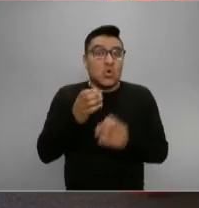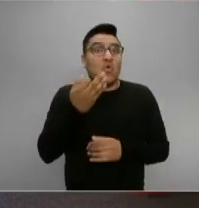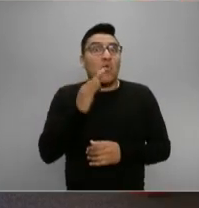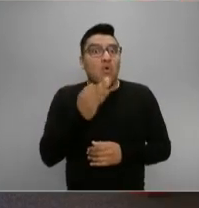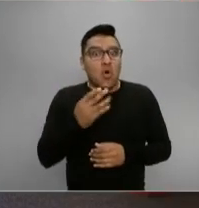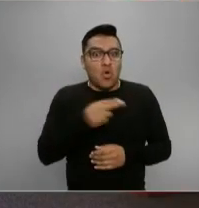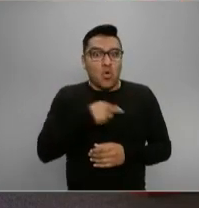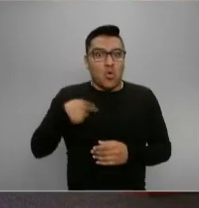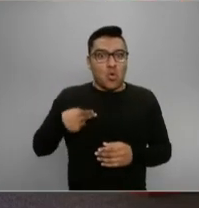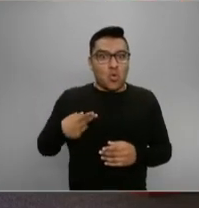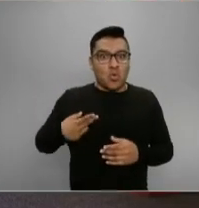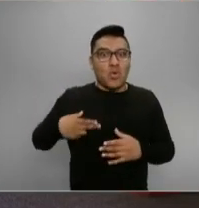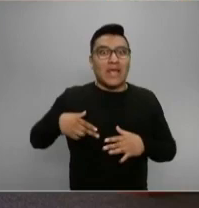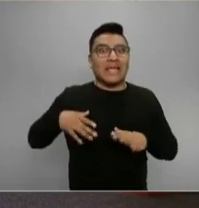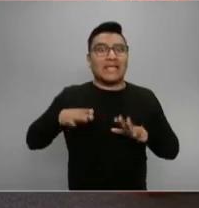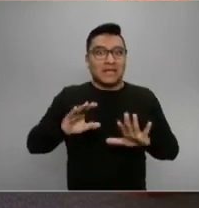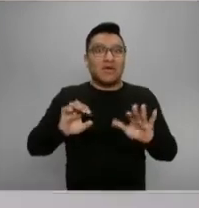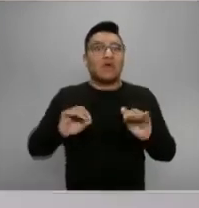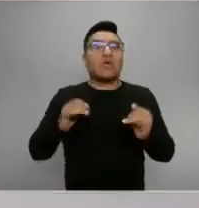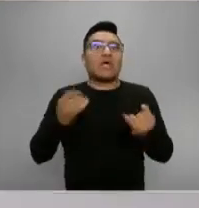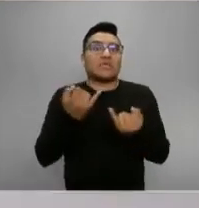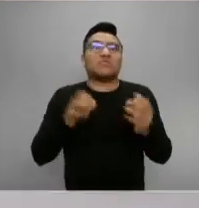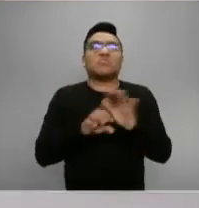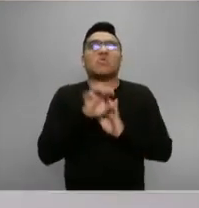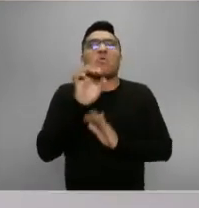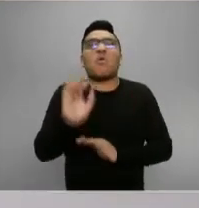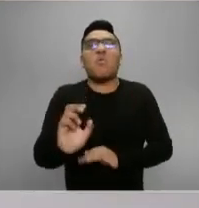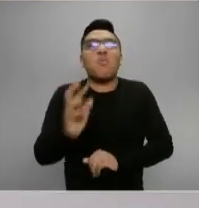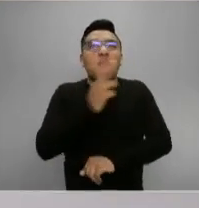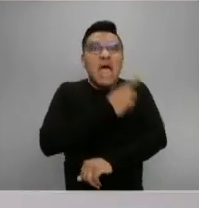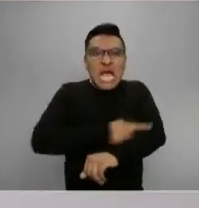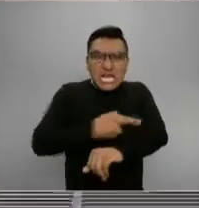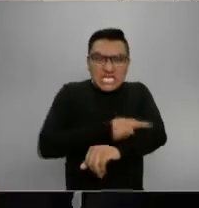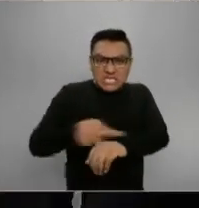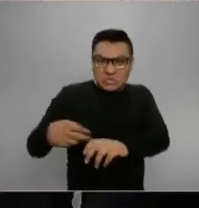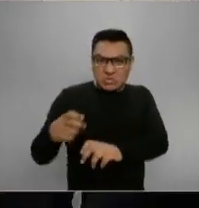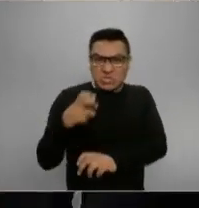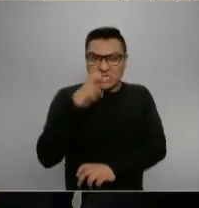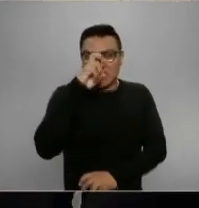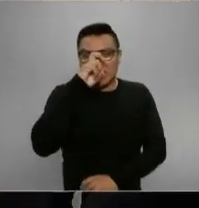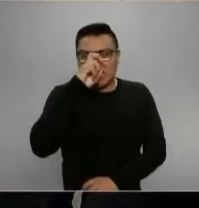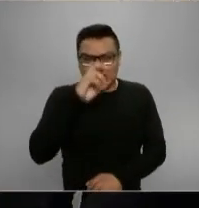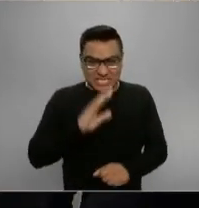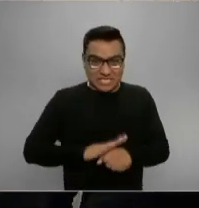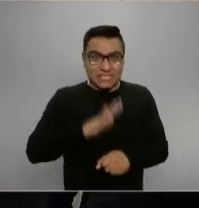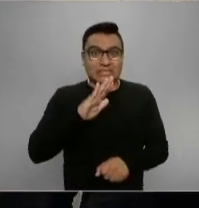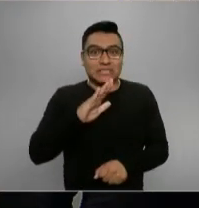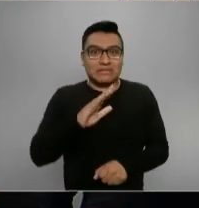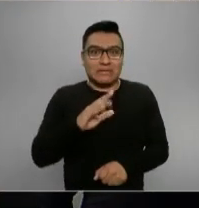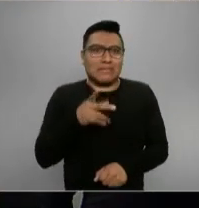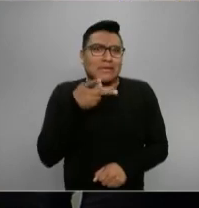resultado extremadamente disruptivas. cualquier cosa que esto signifique.